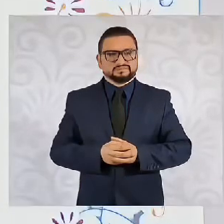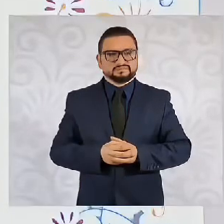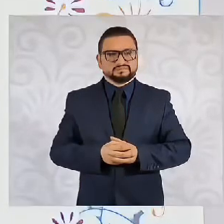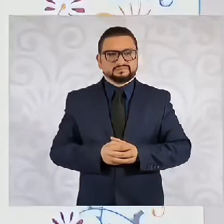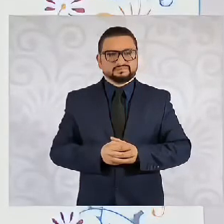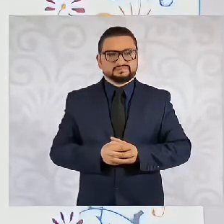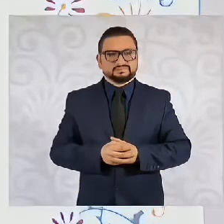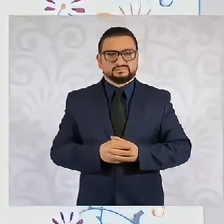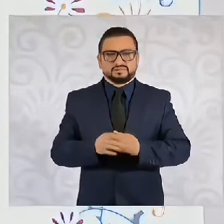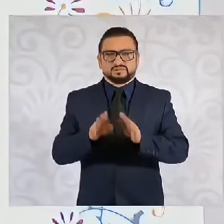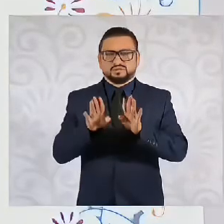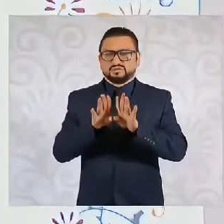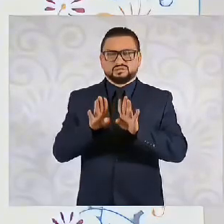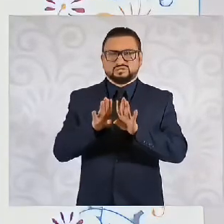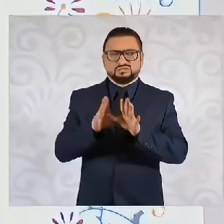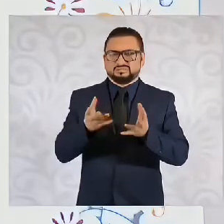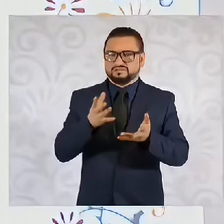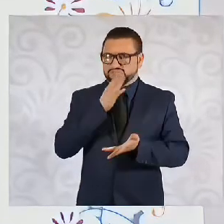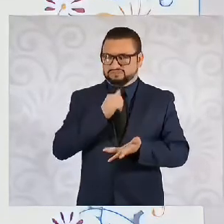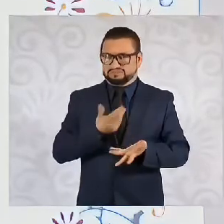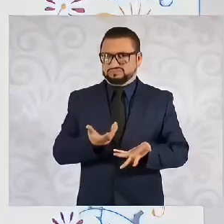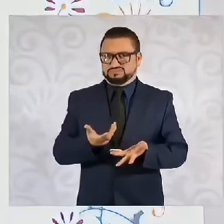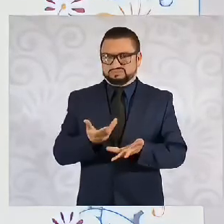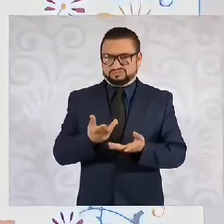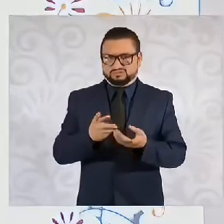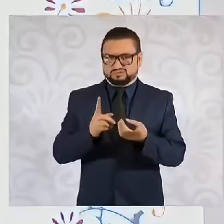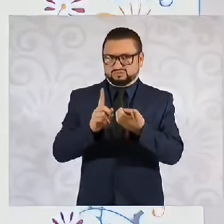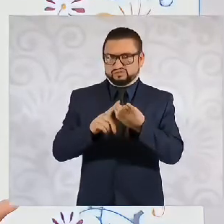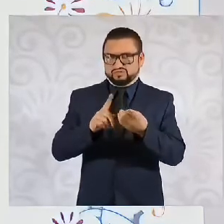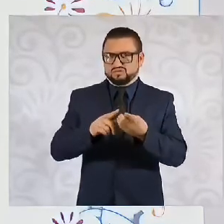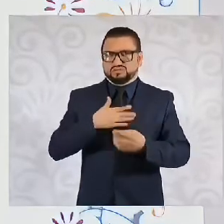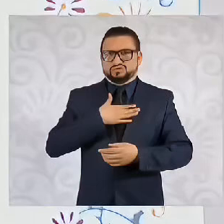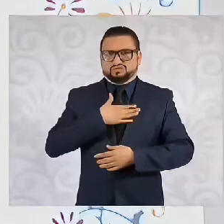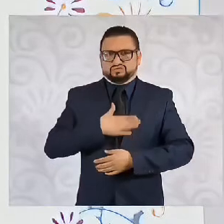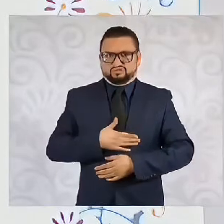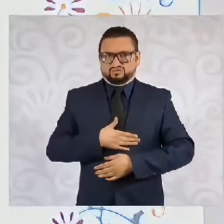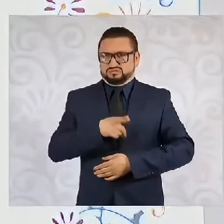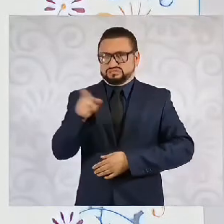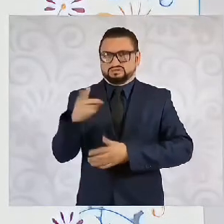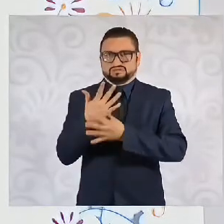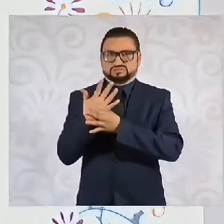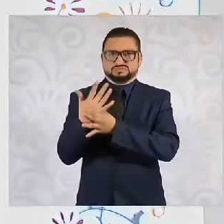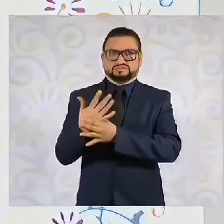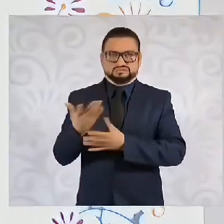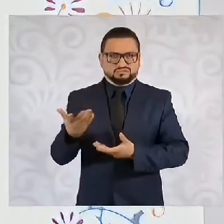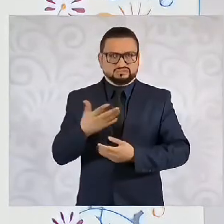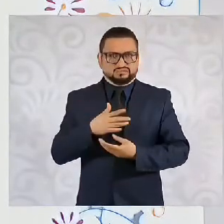¿De dónde está el acceso a la justicia que tanto defiende?